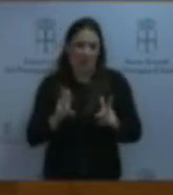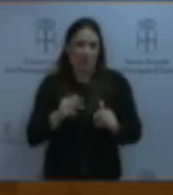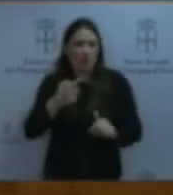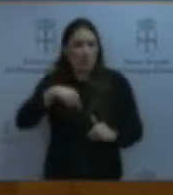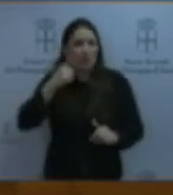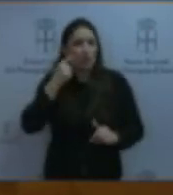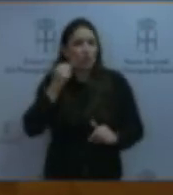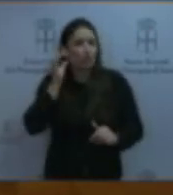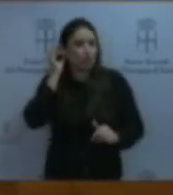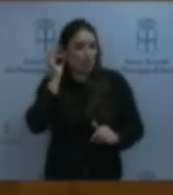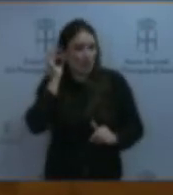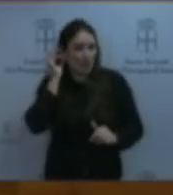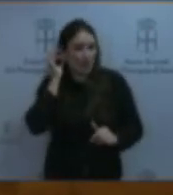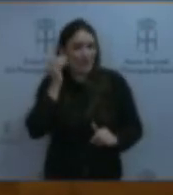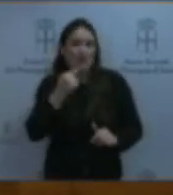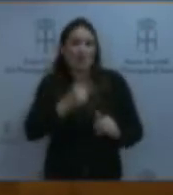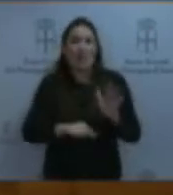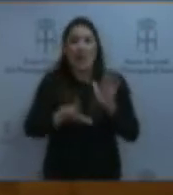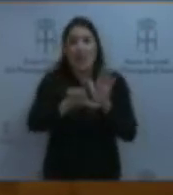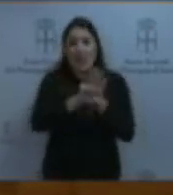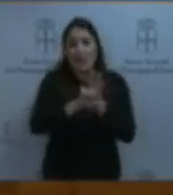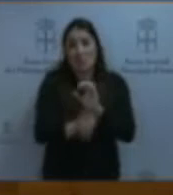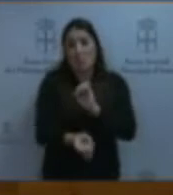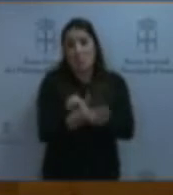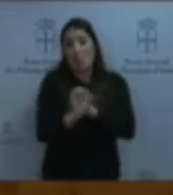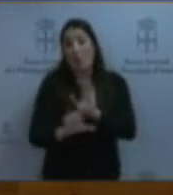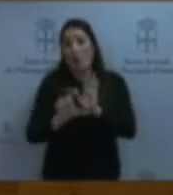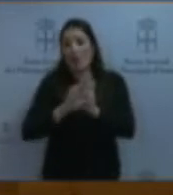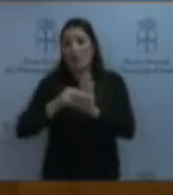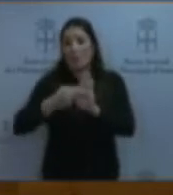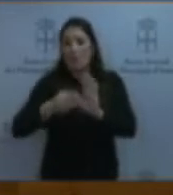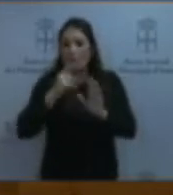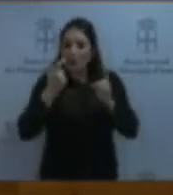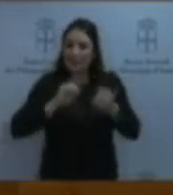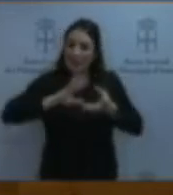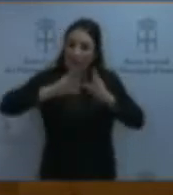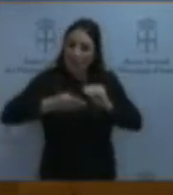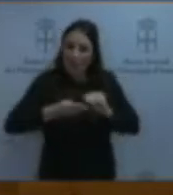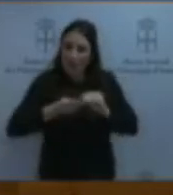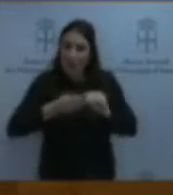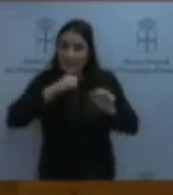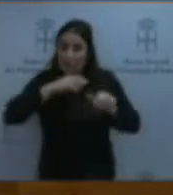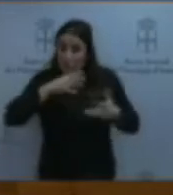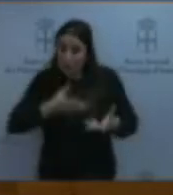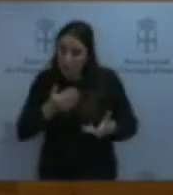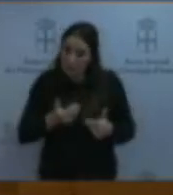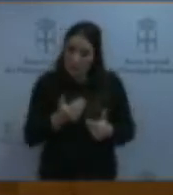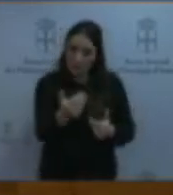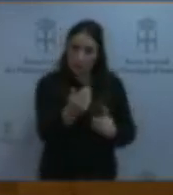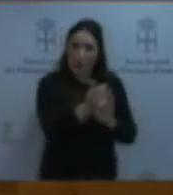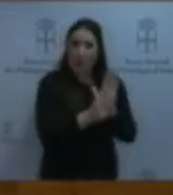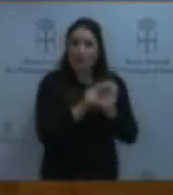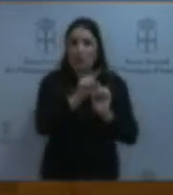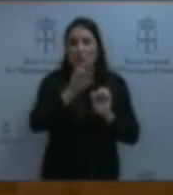promulgación de leyes o modificación de las existentes para acomodar la historia presente y futura La modificación del artículo